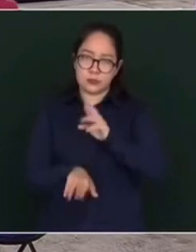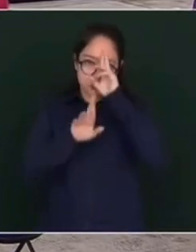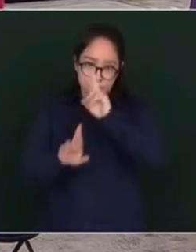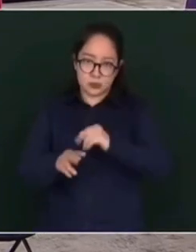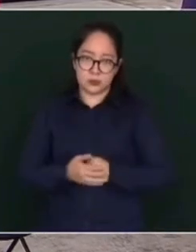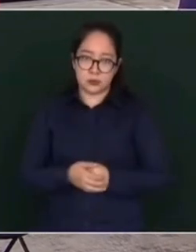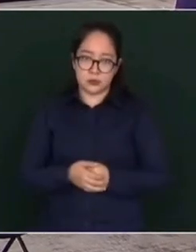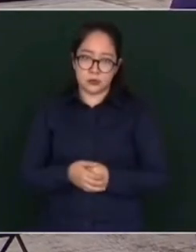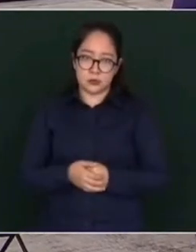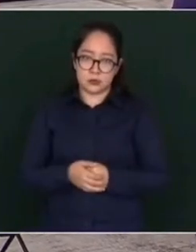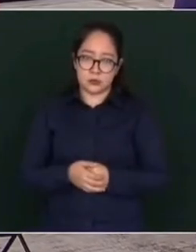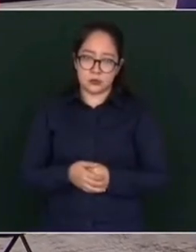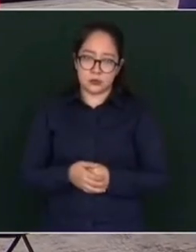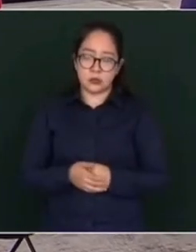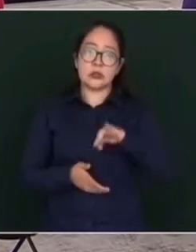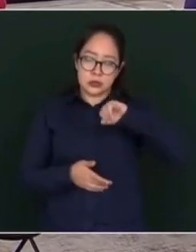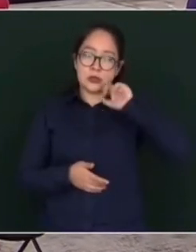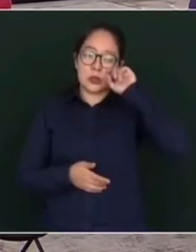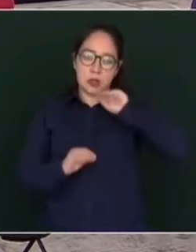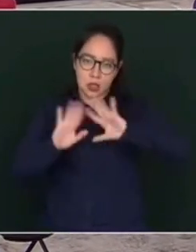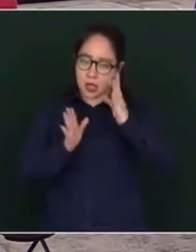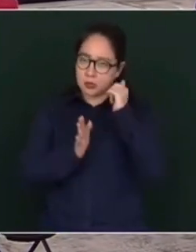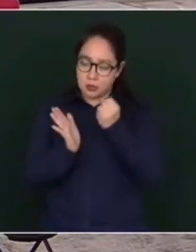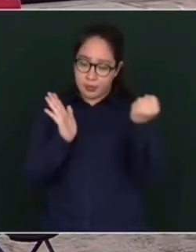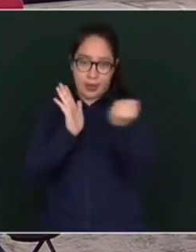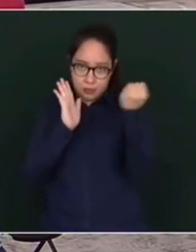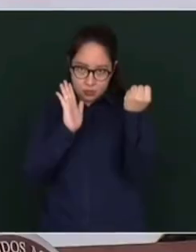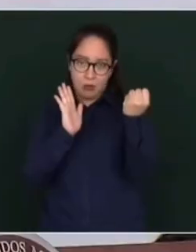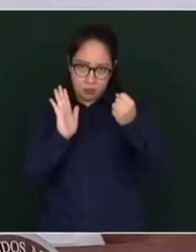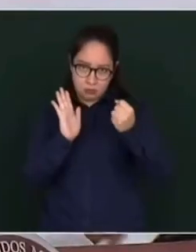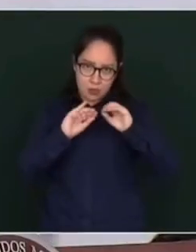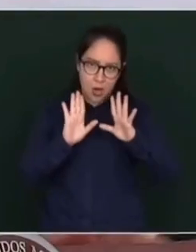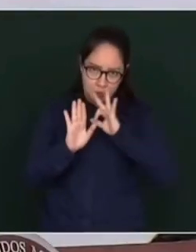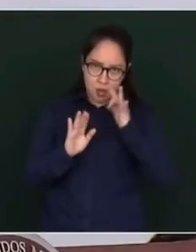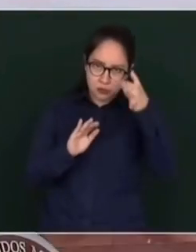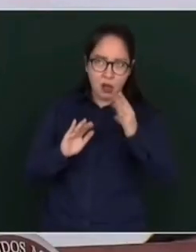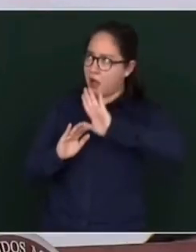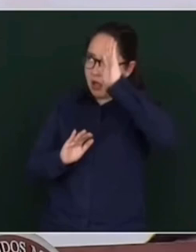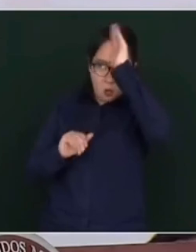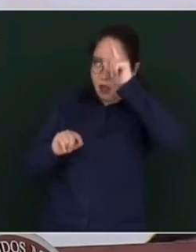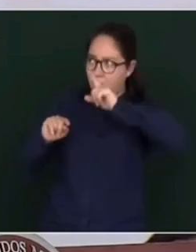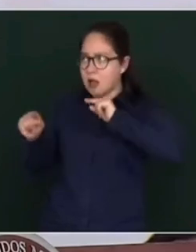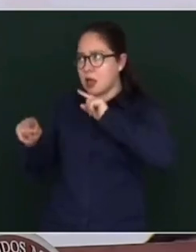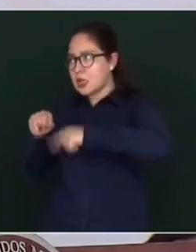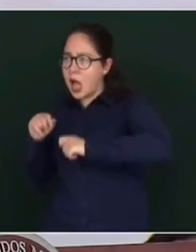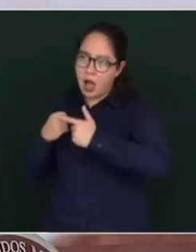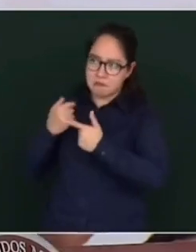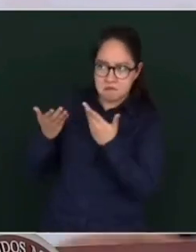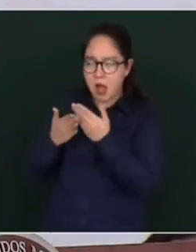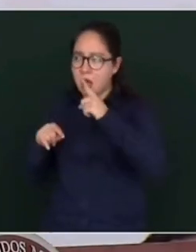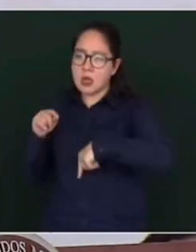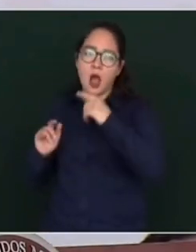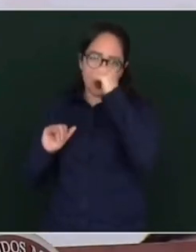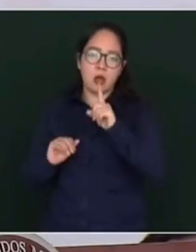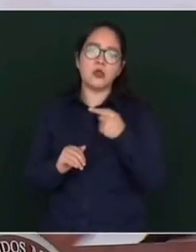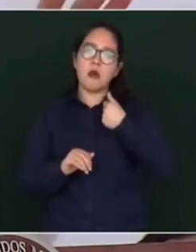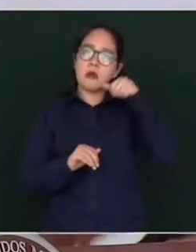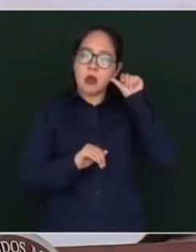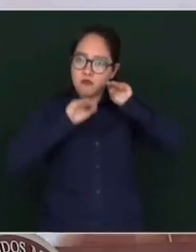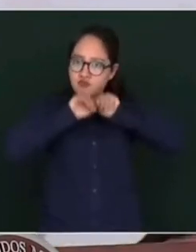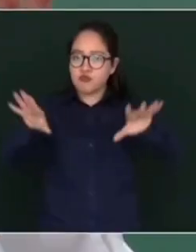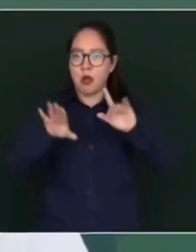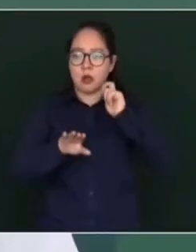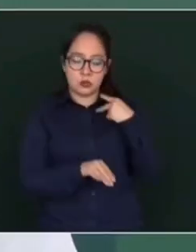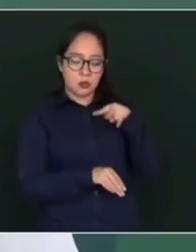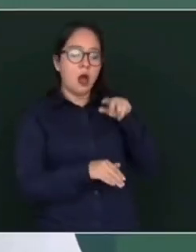Pero no sé si se puede. Bueno, sí, legalmente, como todo decreto, pues es impugnable. Nosotros, al menos yo apenas, ayer que se publicó, conocí el contenido de